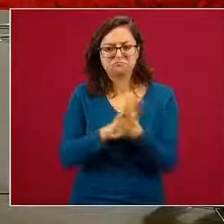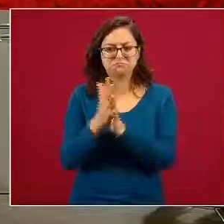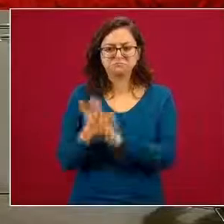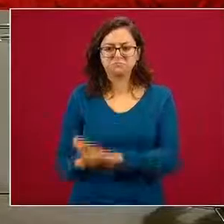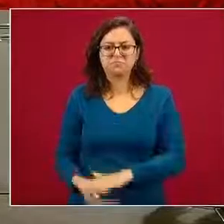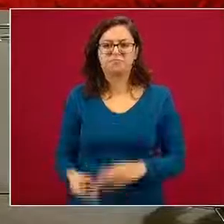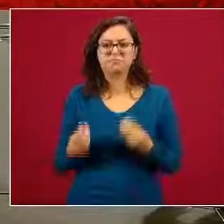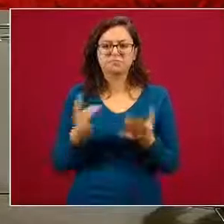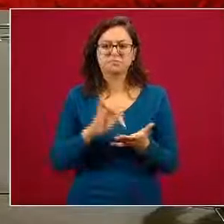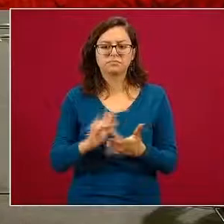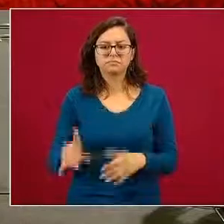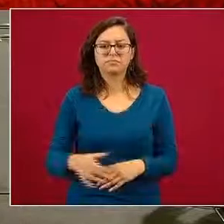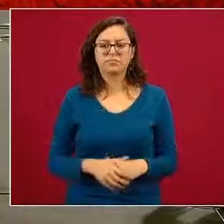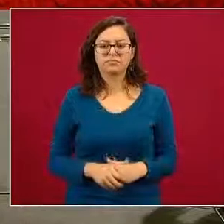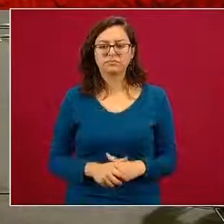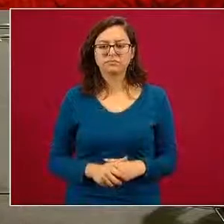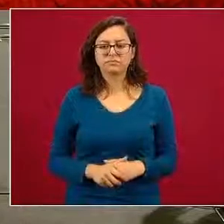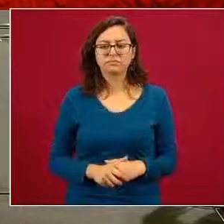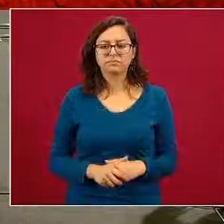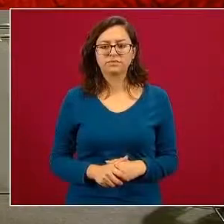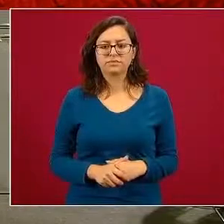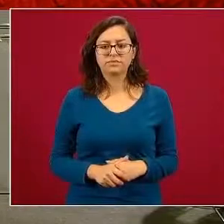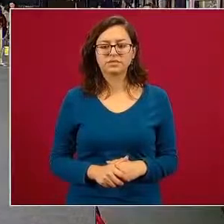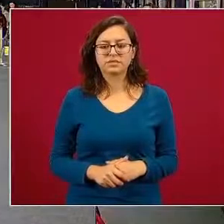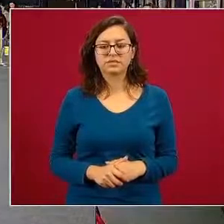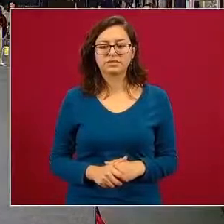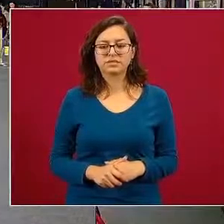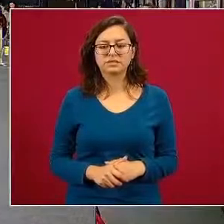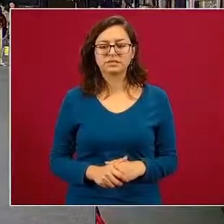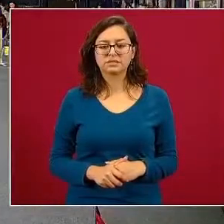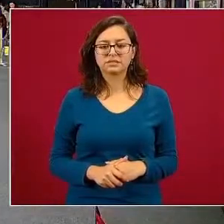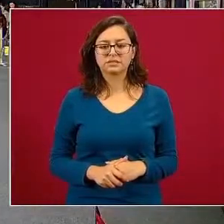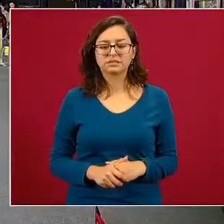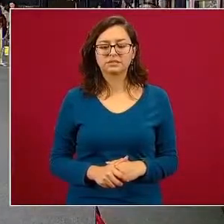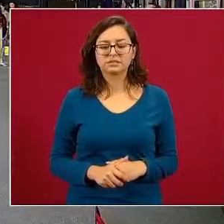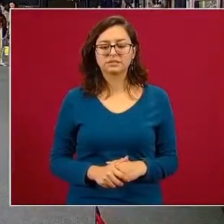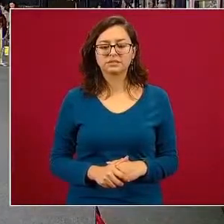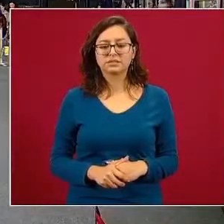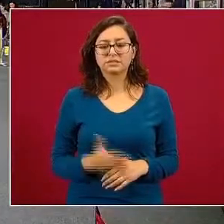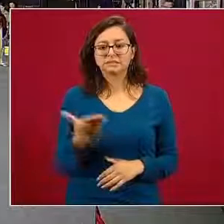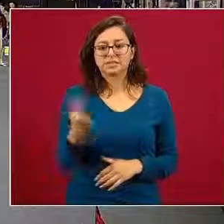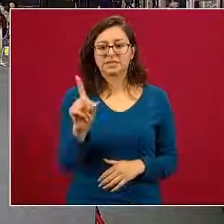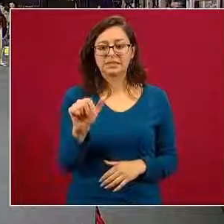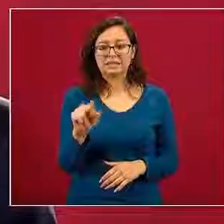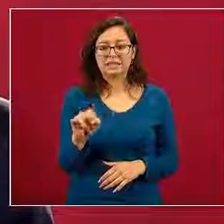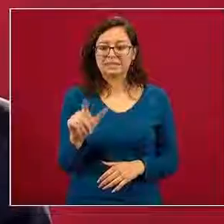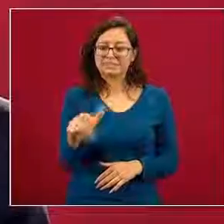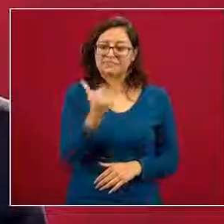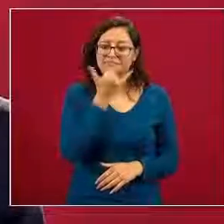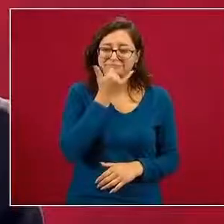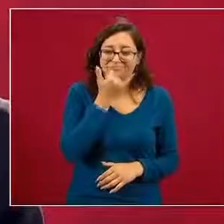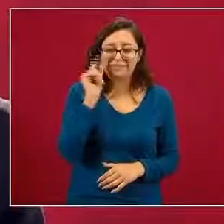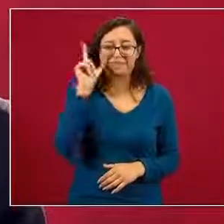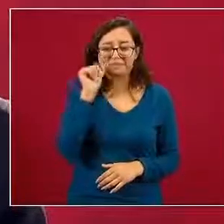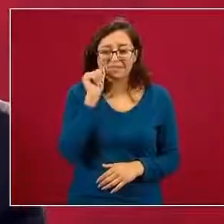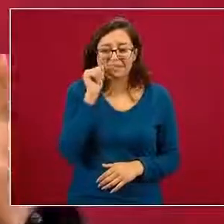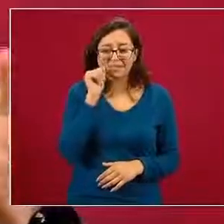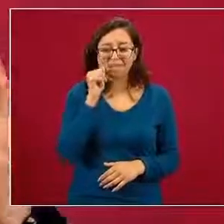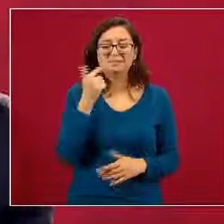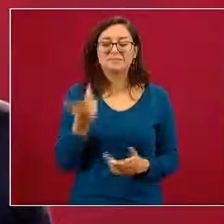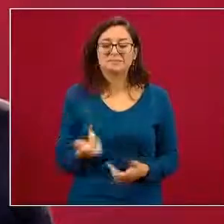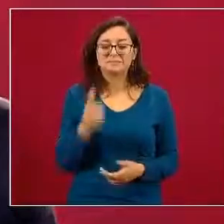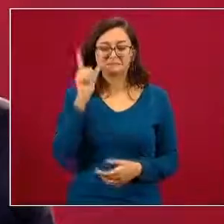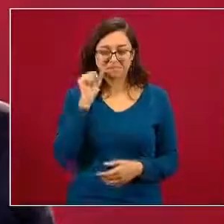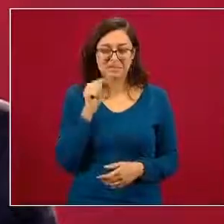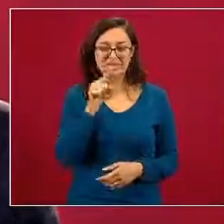muchas gracias no nos queda más que nada Daniel te la dejo para mañana mañana